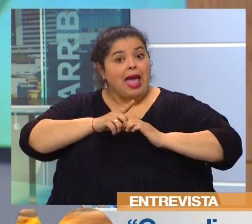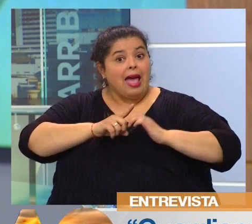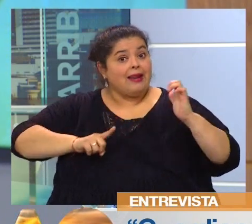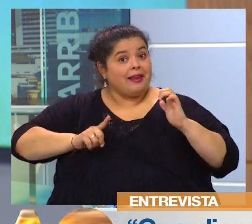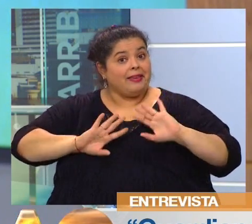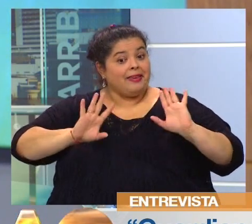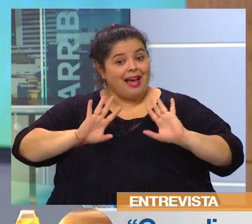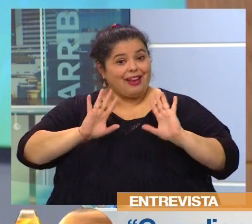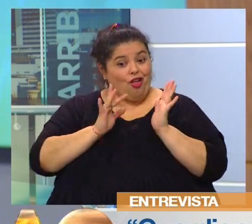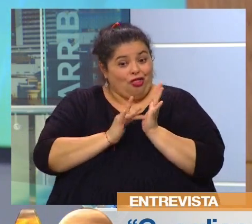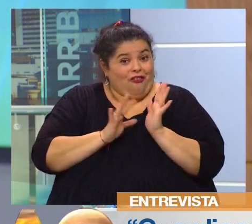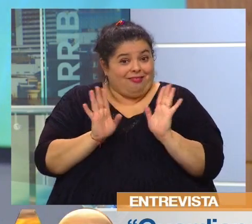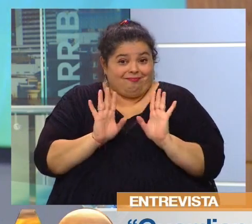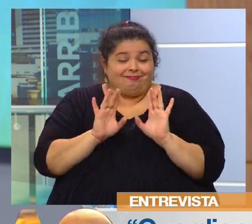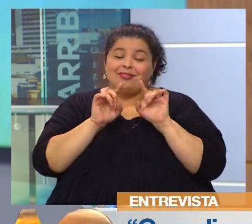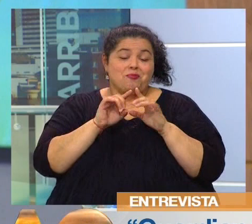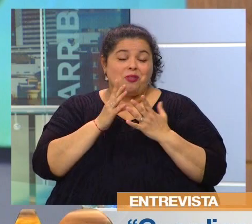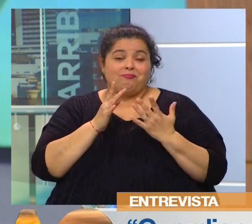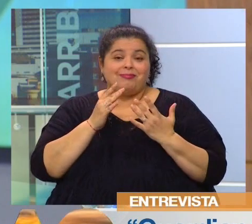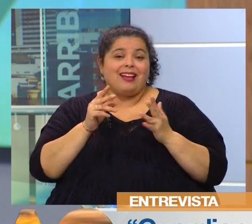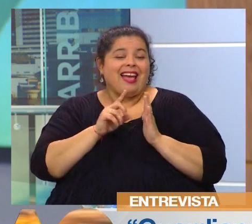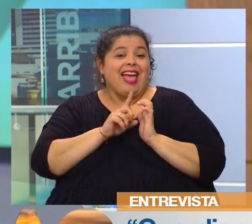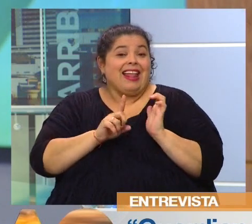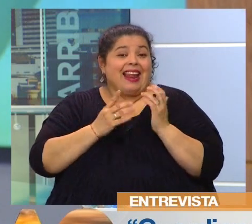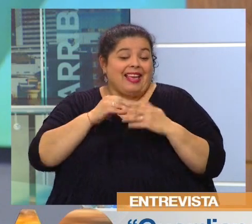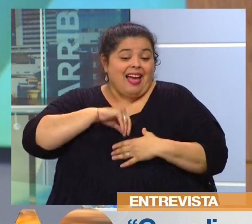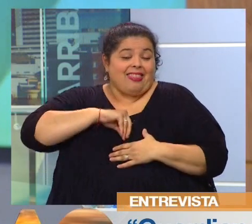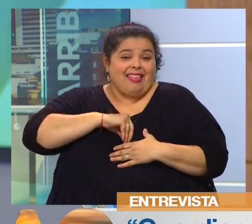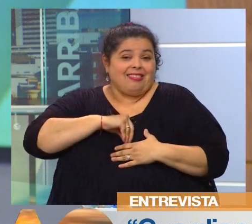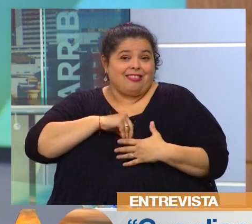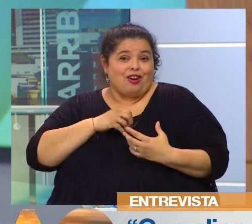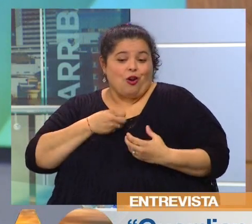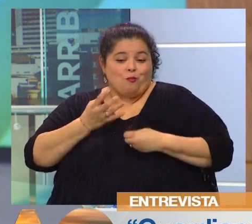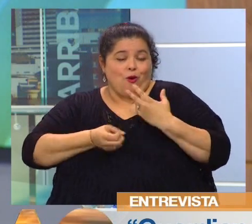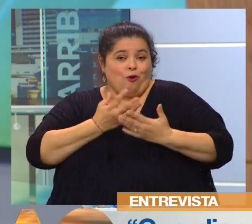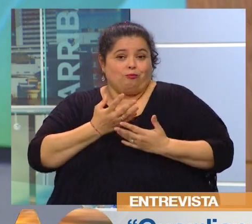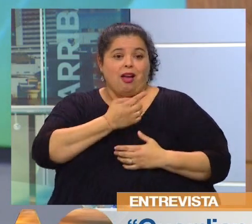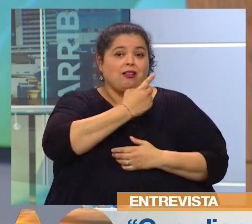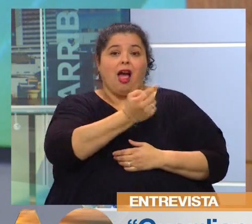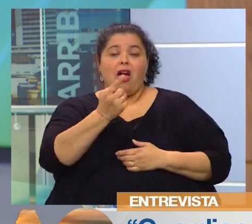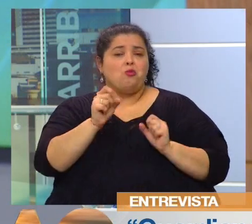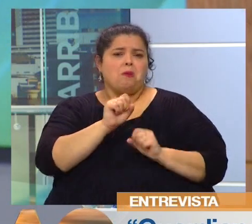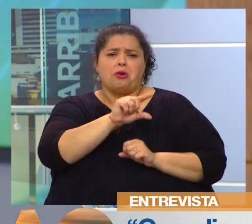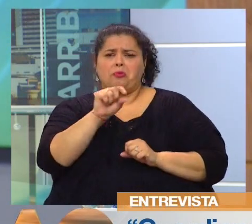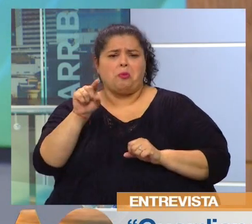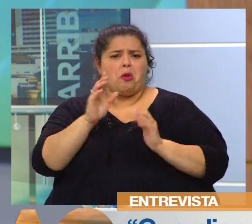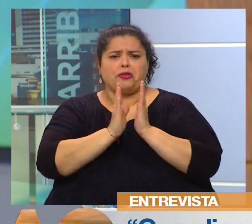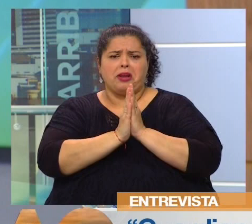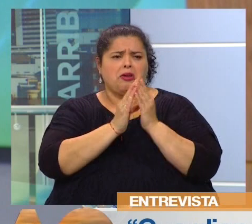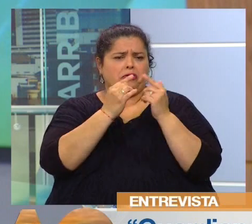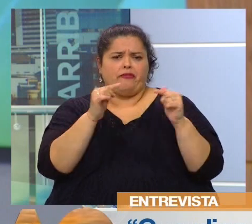no nos trasciende, para algunas sí, otras no, porque tienen distintos credos, tienen distintos